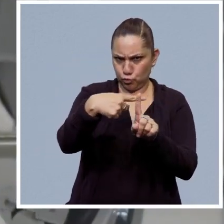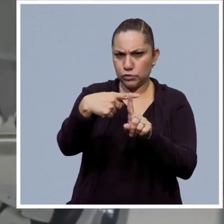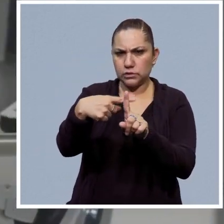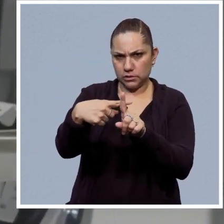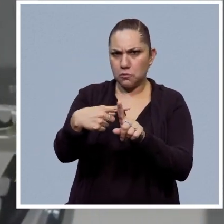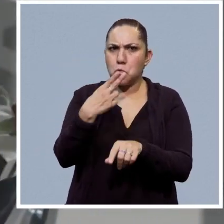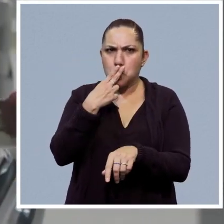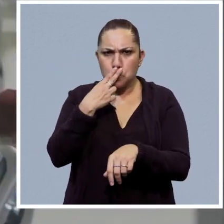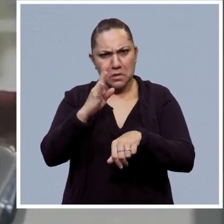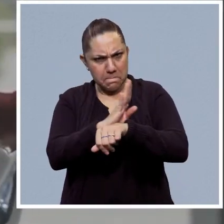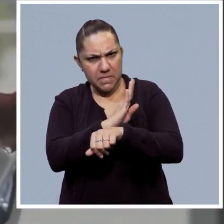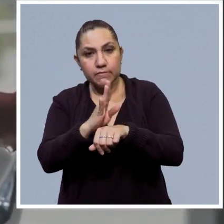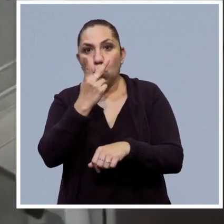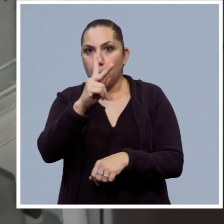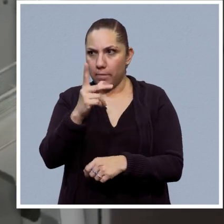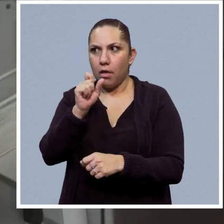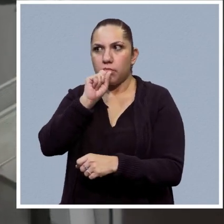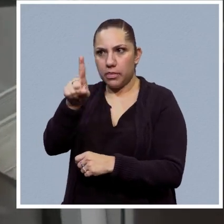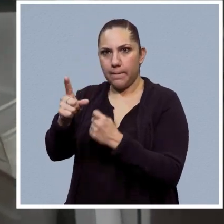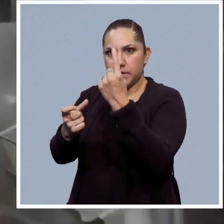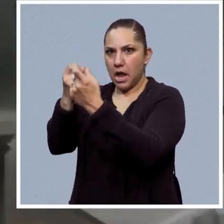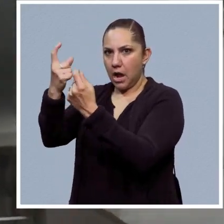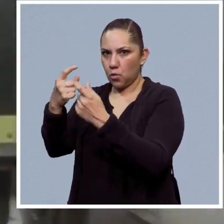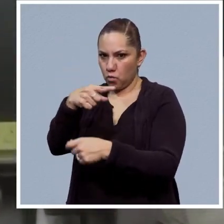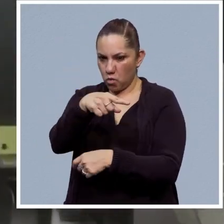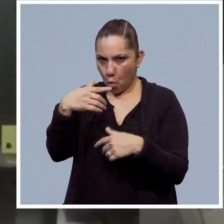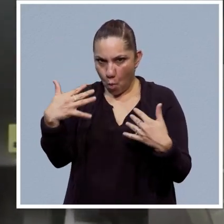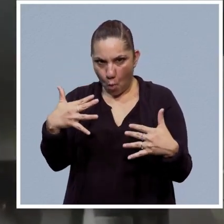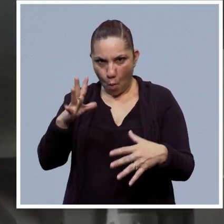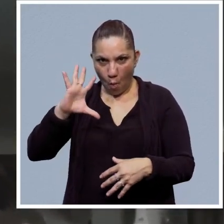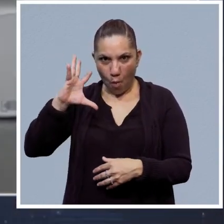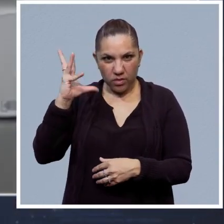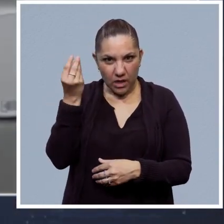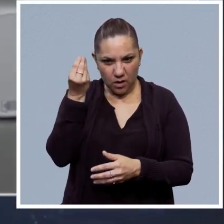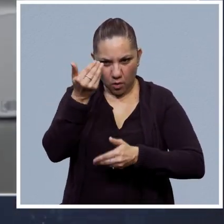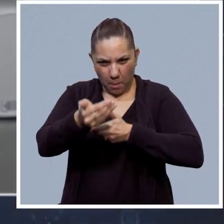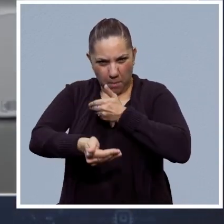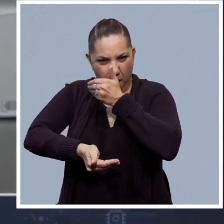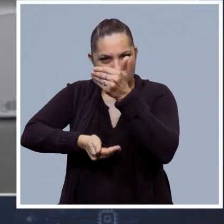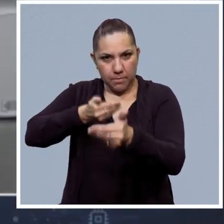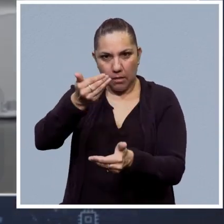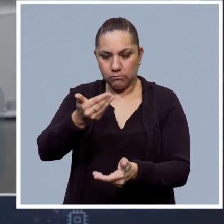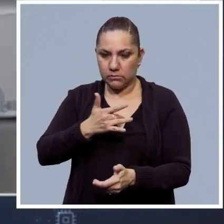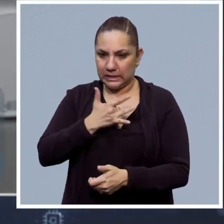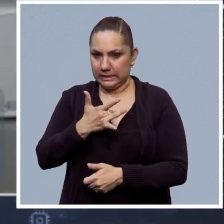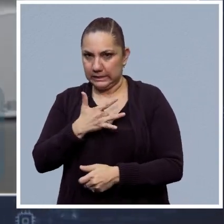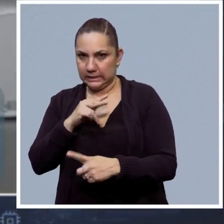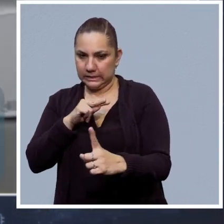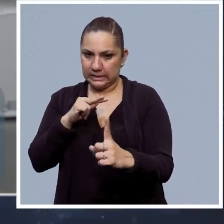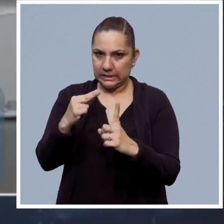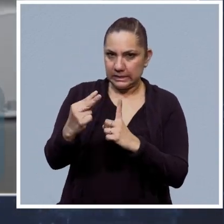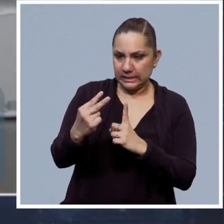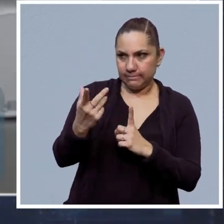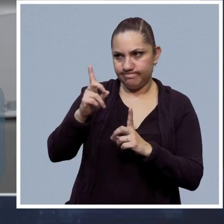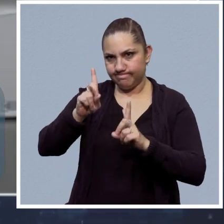inherentes las preocupaciones sociales ante tecnologías tan poderosas. Entonces, esto tiene consecuencias. La primera